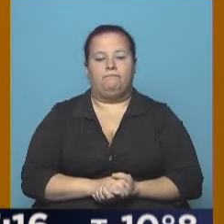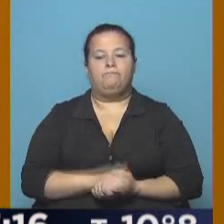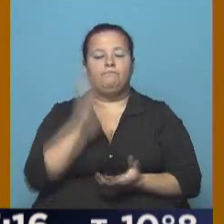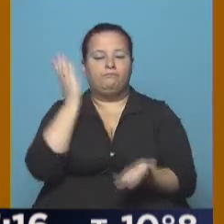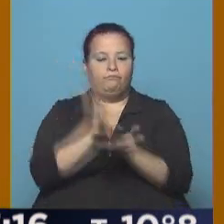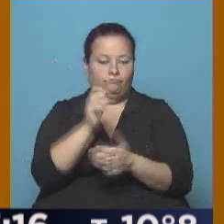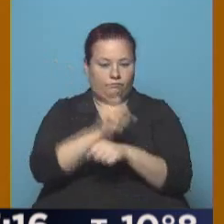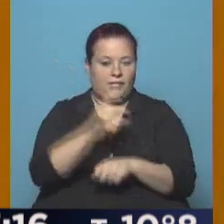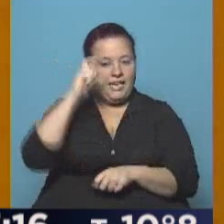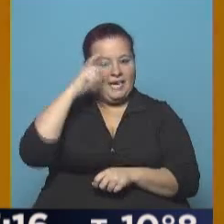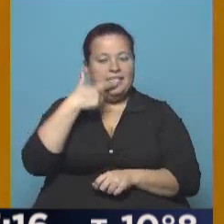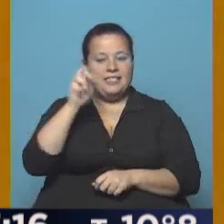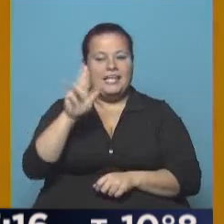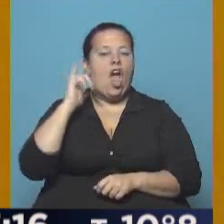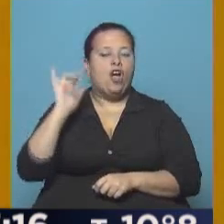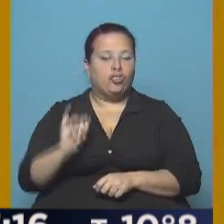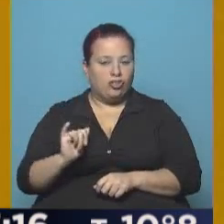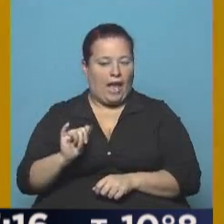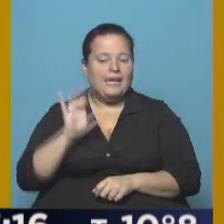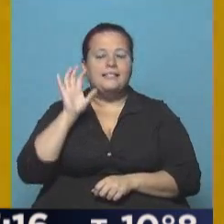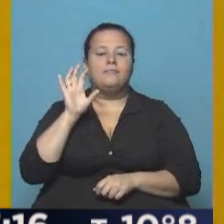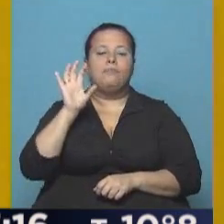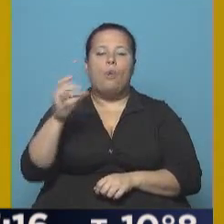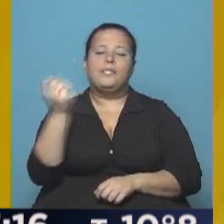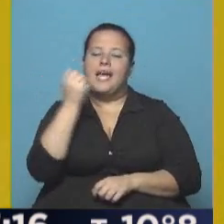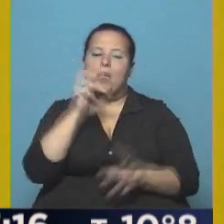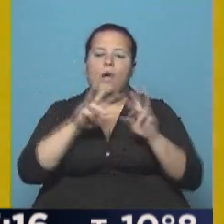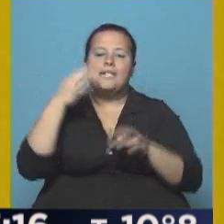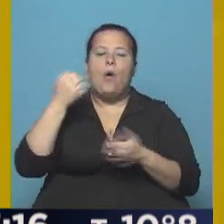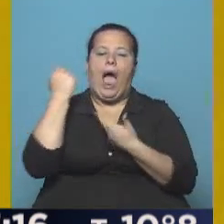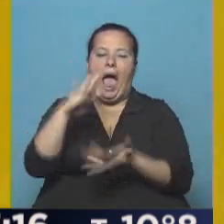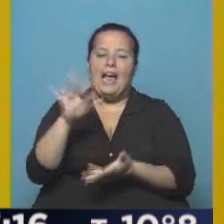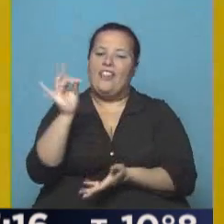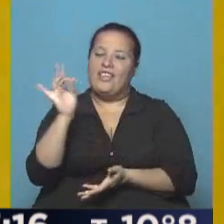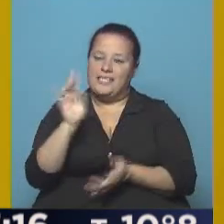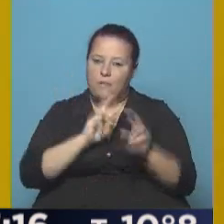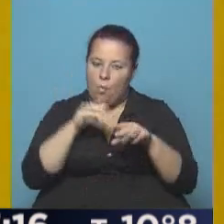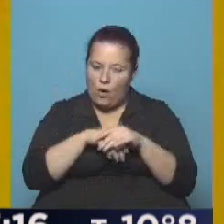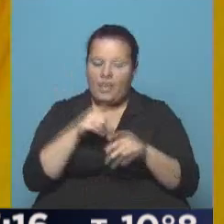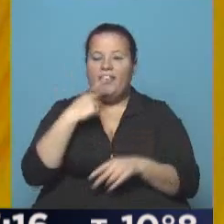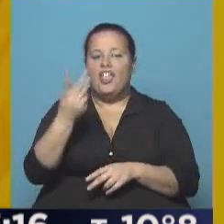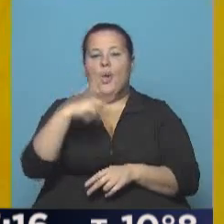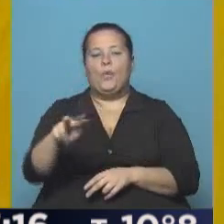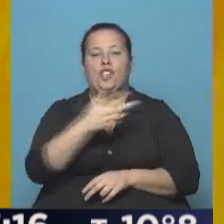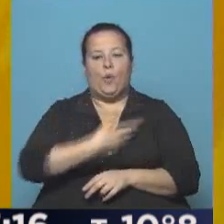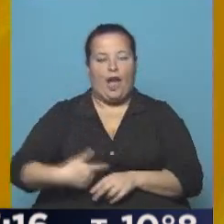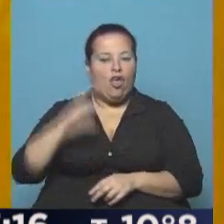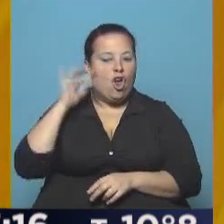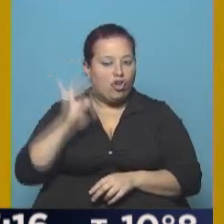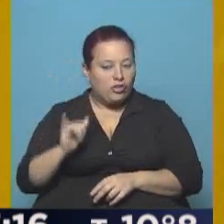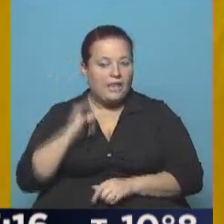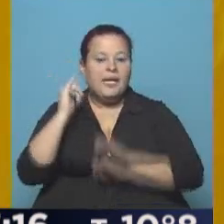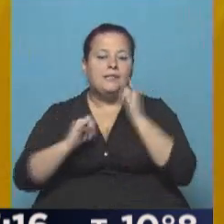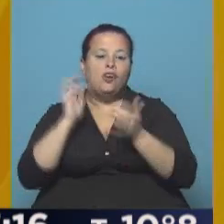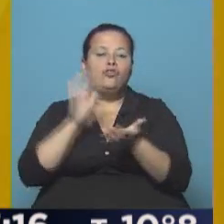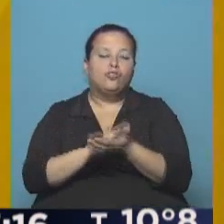Condenado César Rafael González. Provincia busca asegurar el ainaldo de diciembre, así lo dijo el vicegobernador González, al hablar